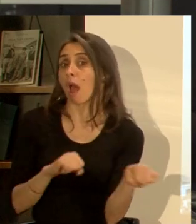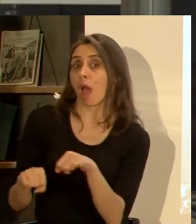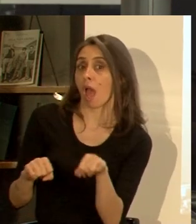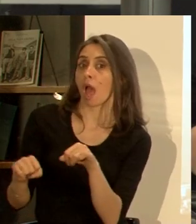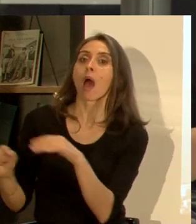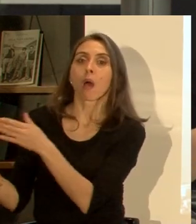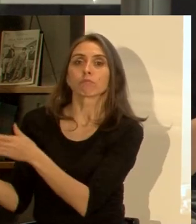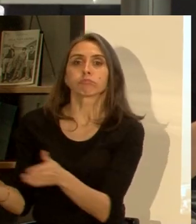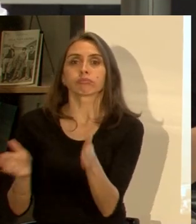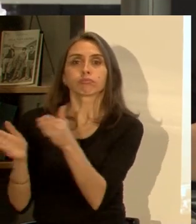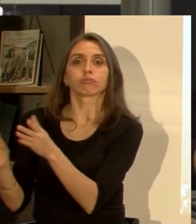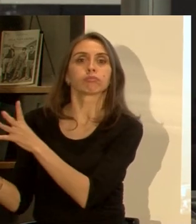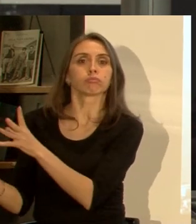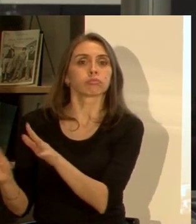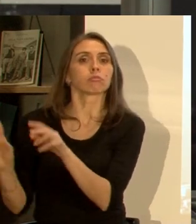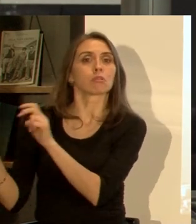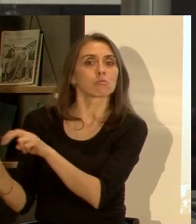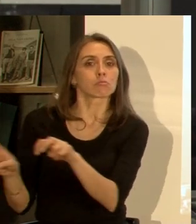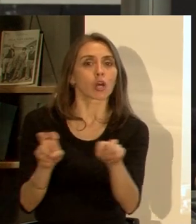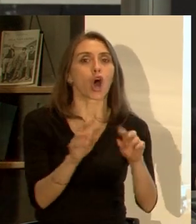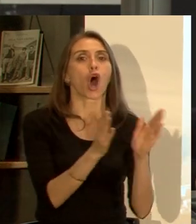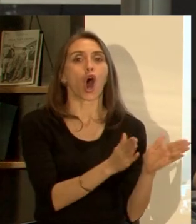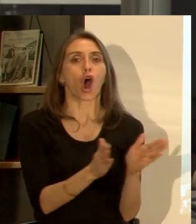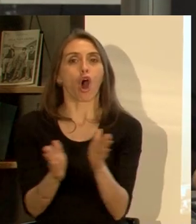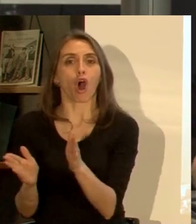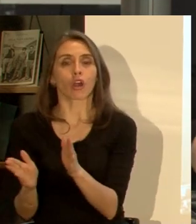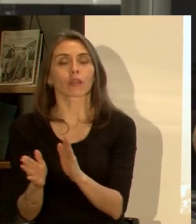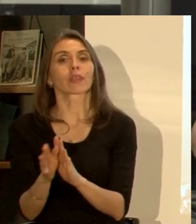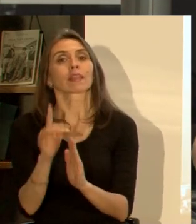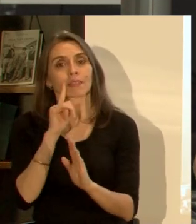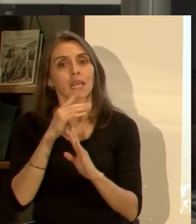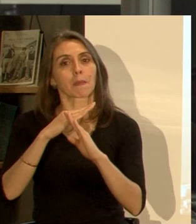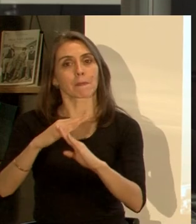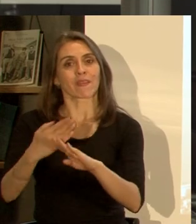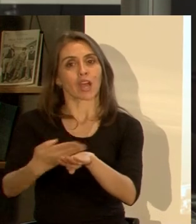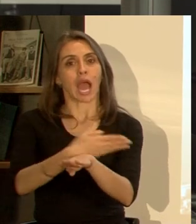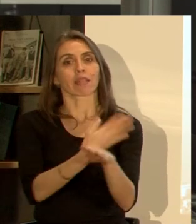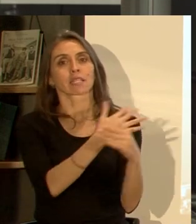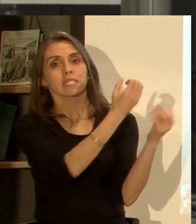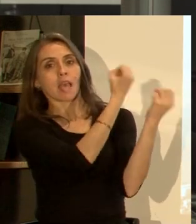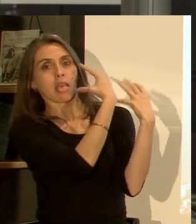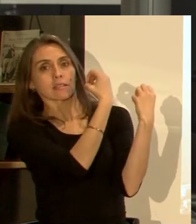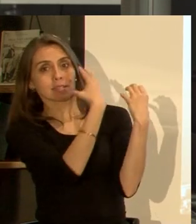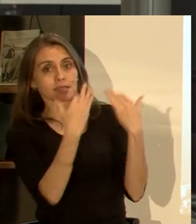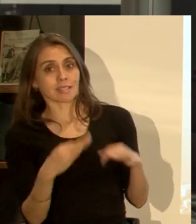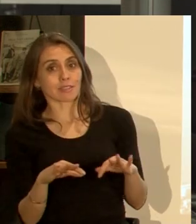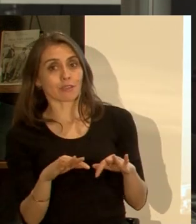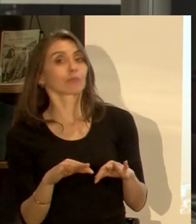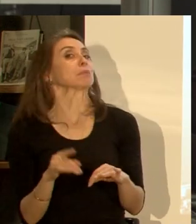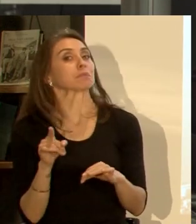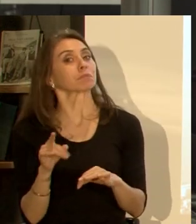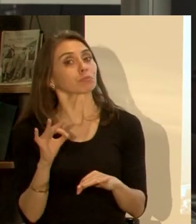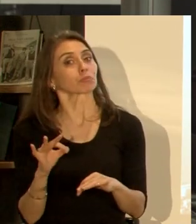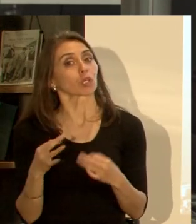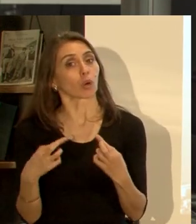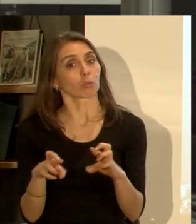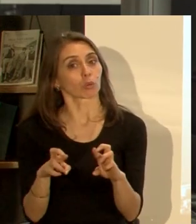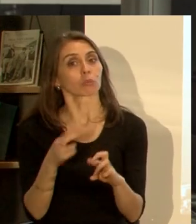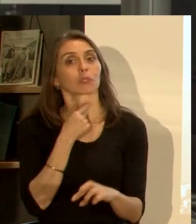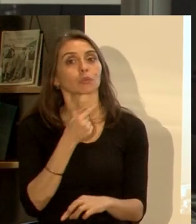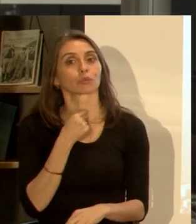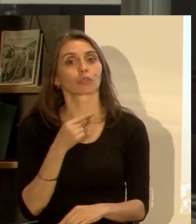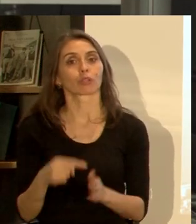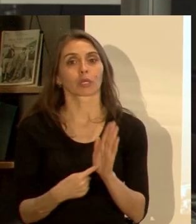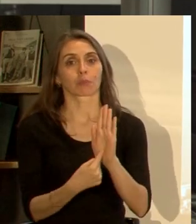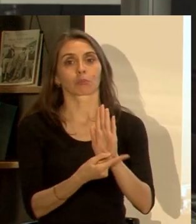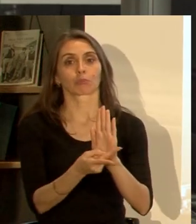bastante en orden en calma porque tiene una prevención al respecto tiene una enseñanza yo creo que es una tremenda oportunidad me gustó mucho